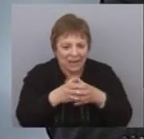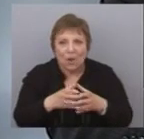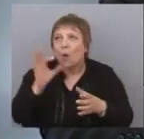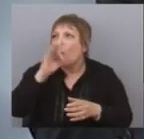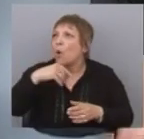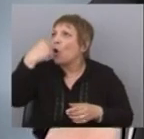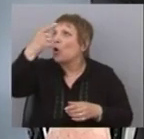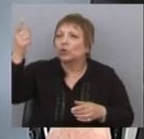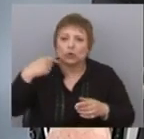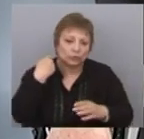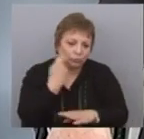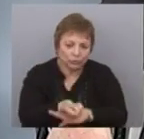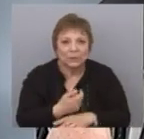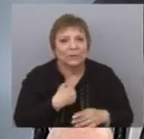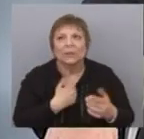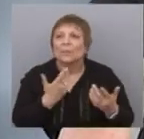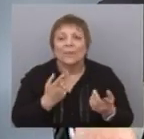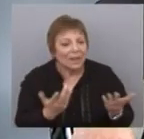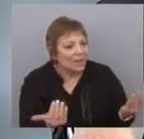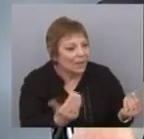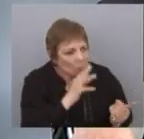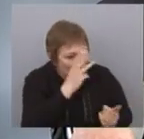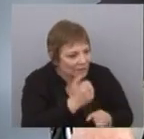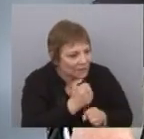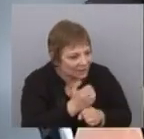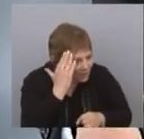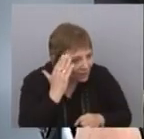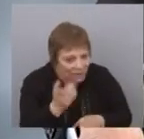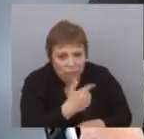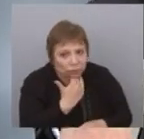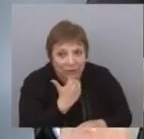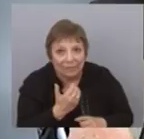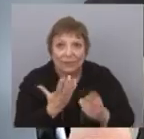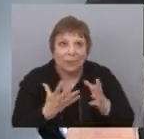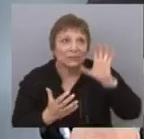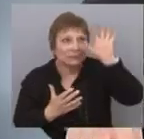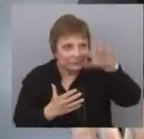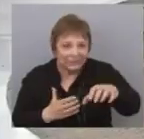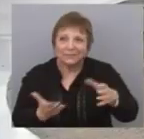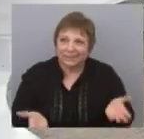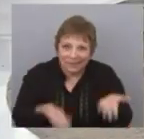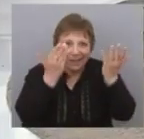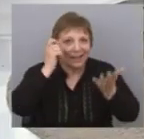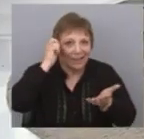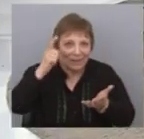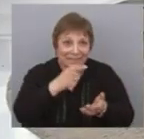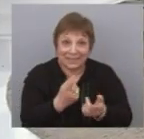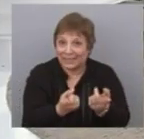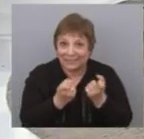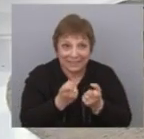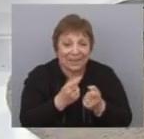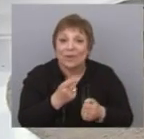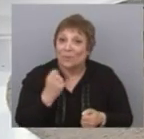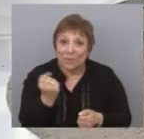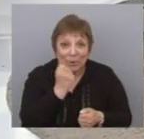del territorio. Bueno, tratar de generar las capacidades en esos lugares del territorio, que es lo más lindo, digamos, y necesario y